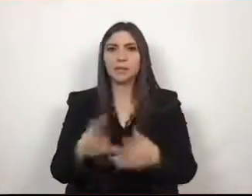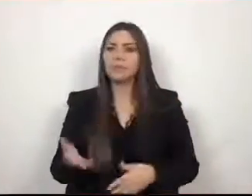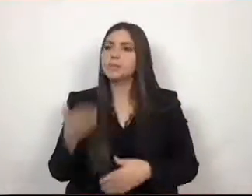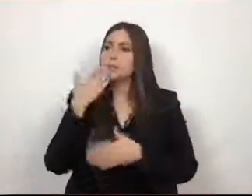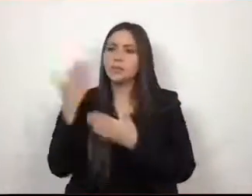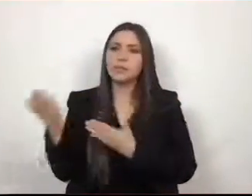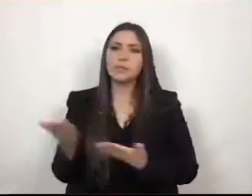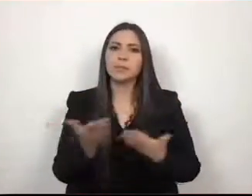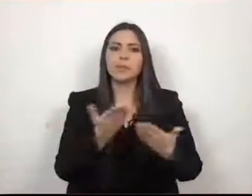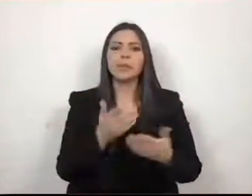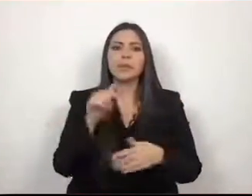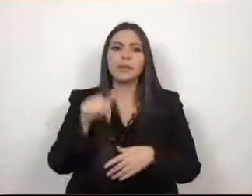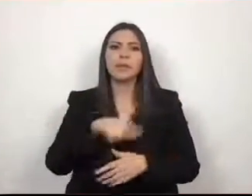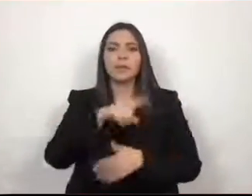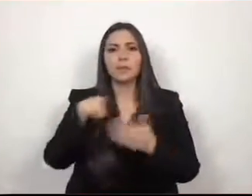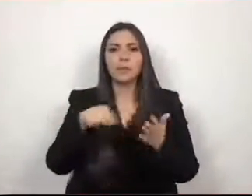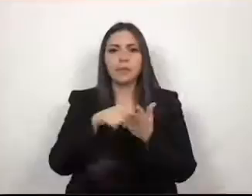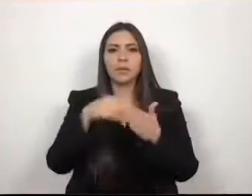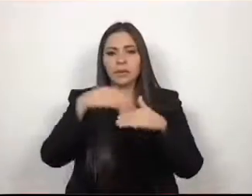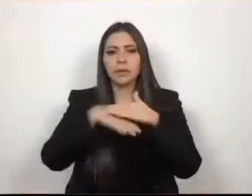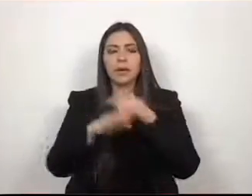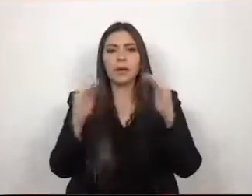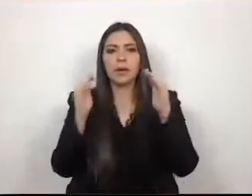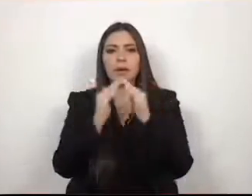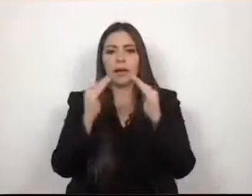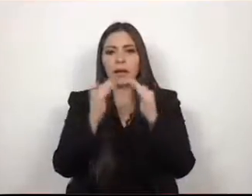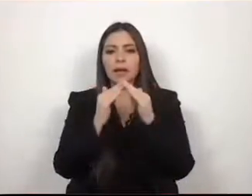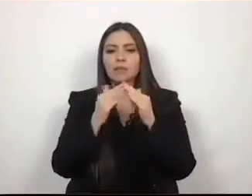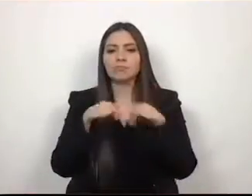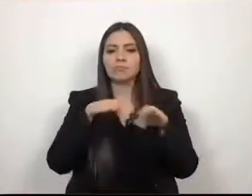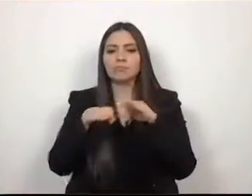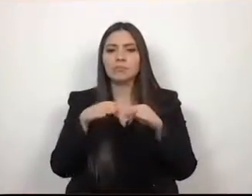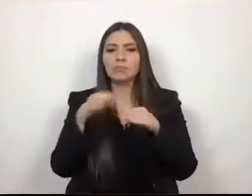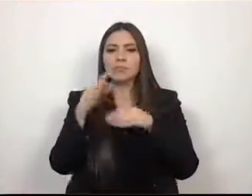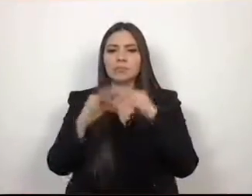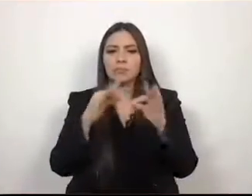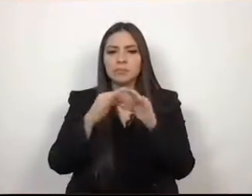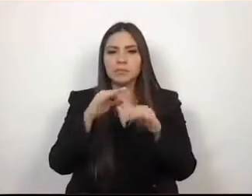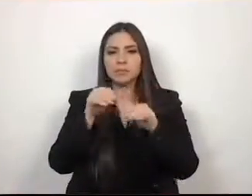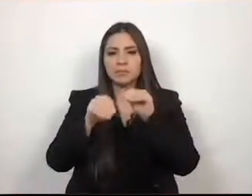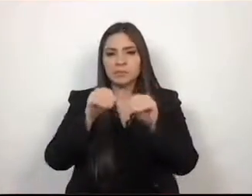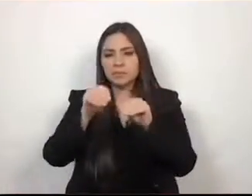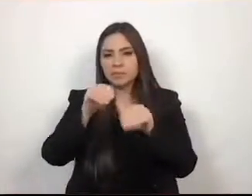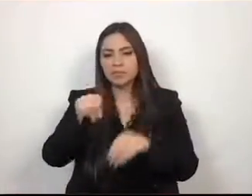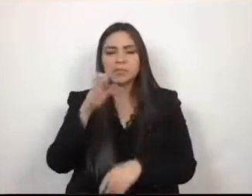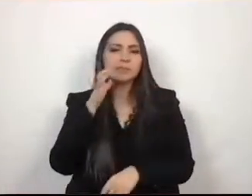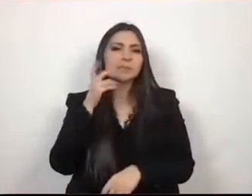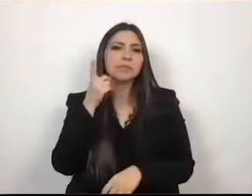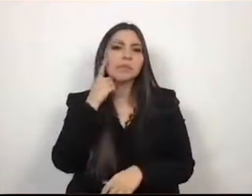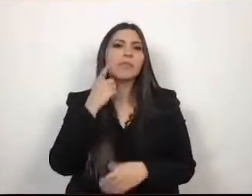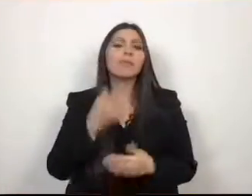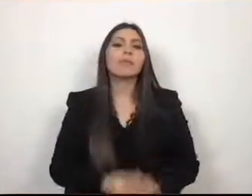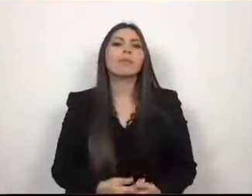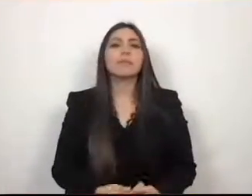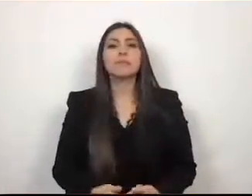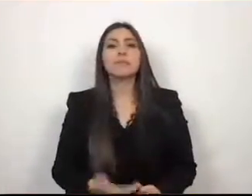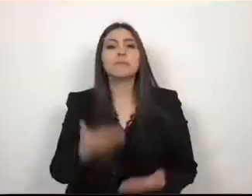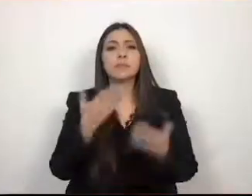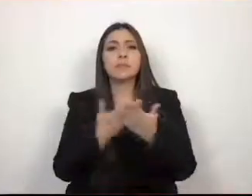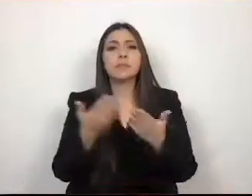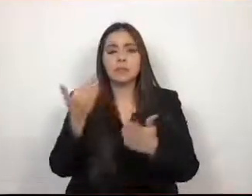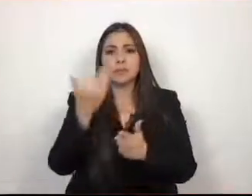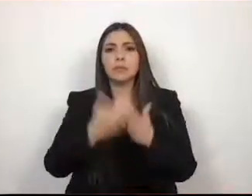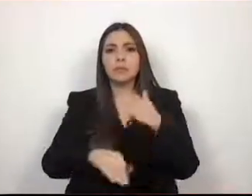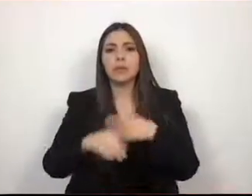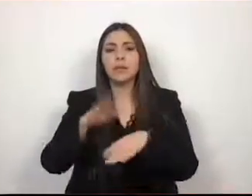la Casa de la Pluralidad del Pensamiento y Acciones. Ya no queda más que vender y hoy no completamos para el pasaje palabras